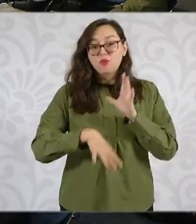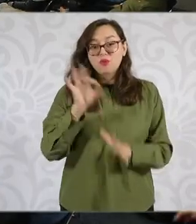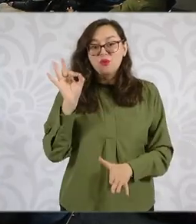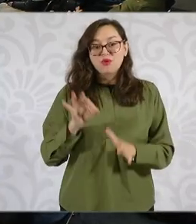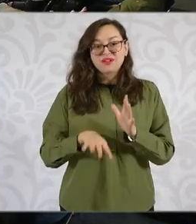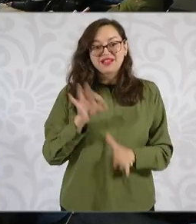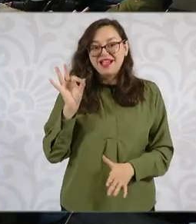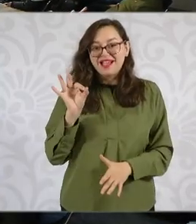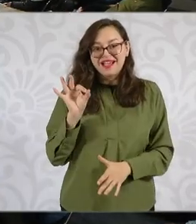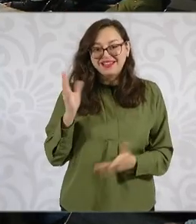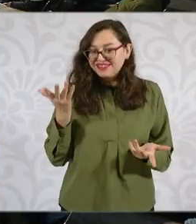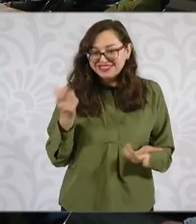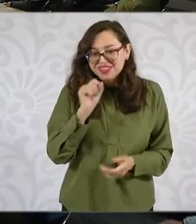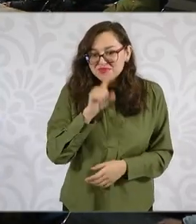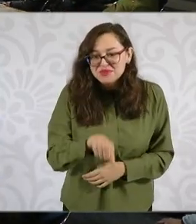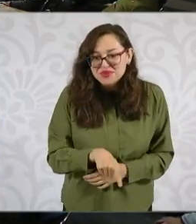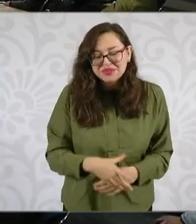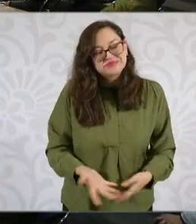Tampoco.